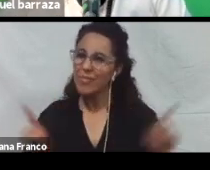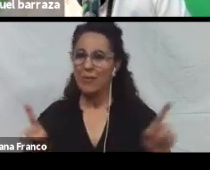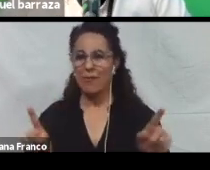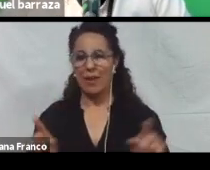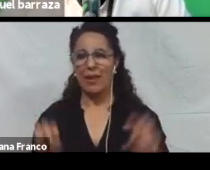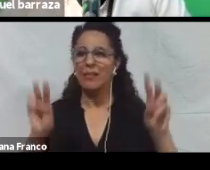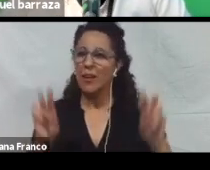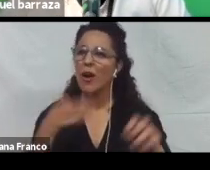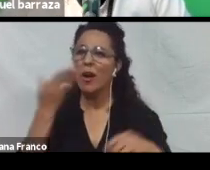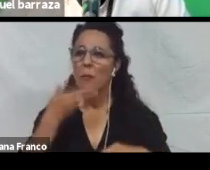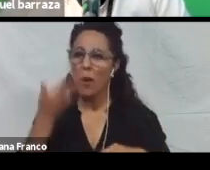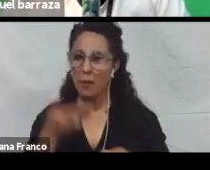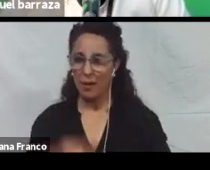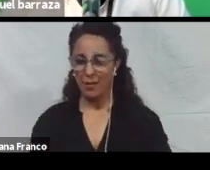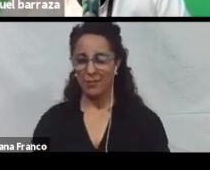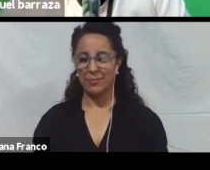que estamos hablando.